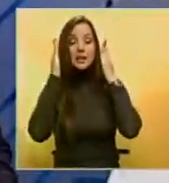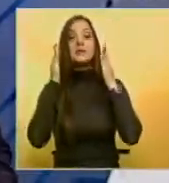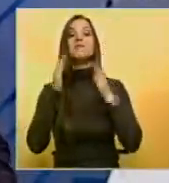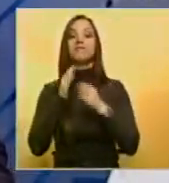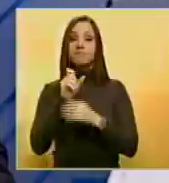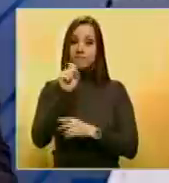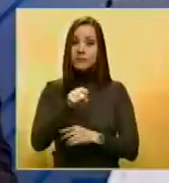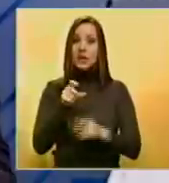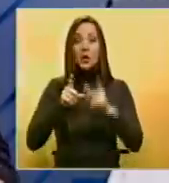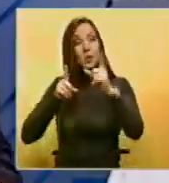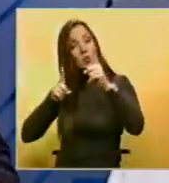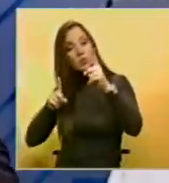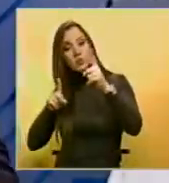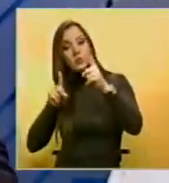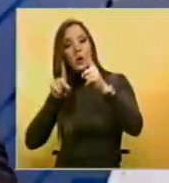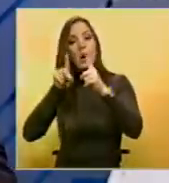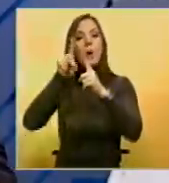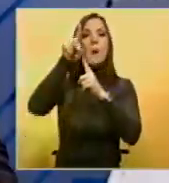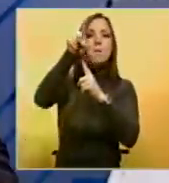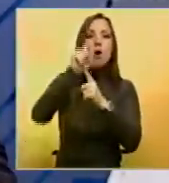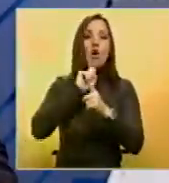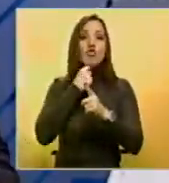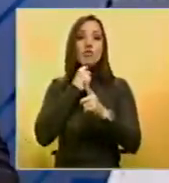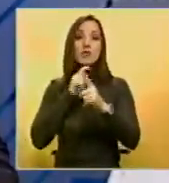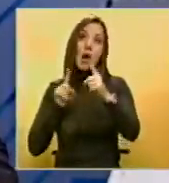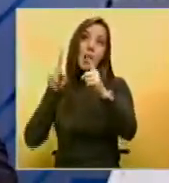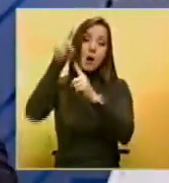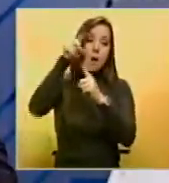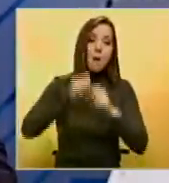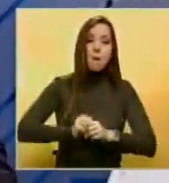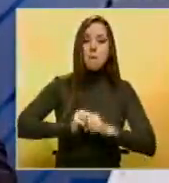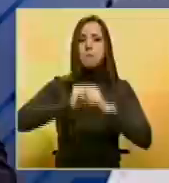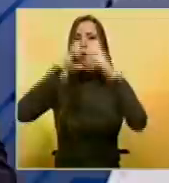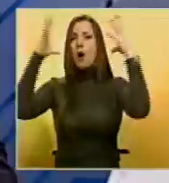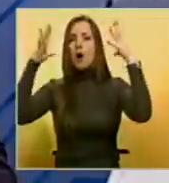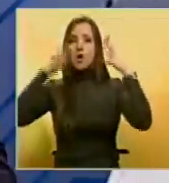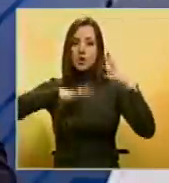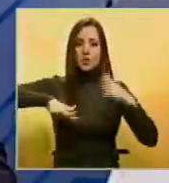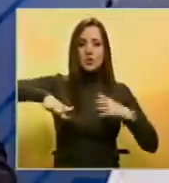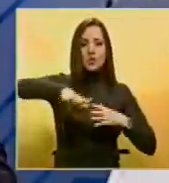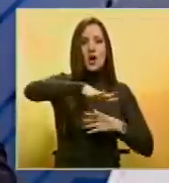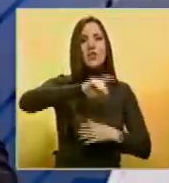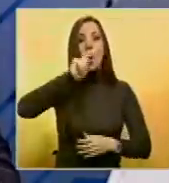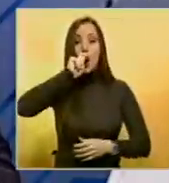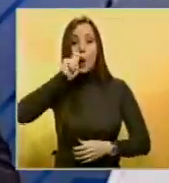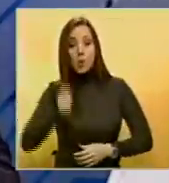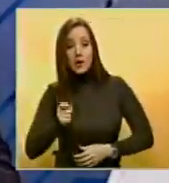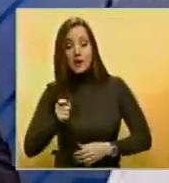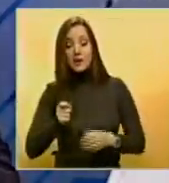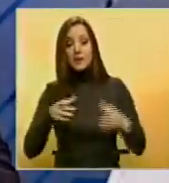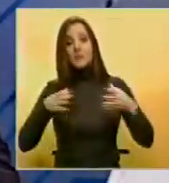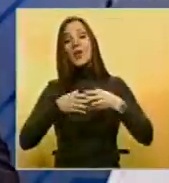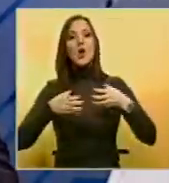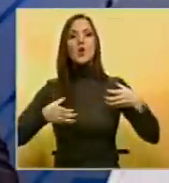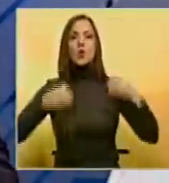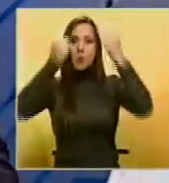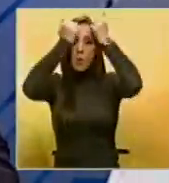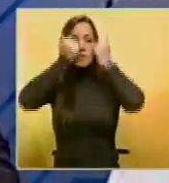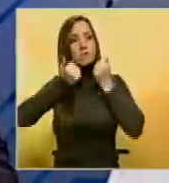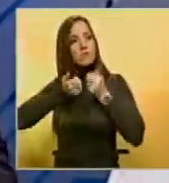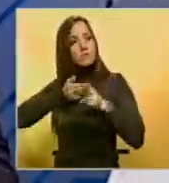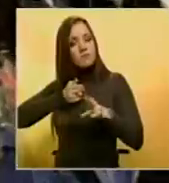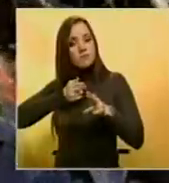derribado por un misil Buk de fabricación rusa disparado desde una zona del este de Ucrania que estaba controlada por separatistas